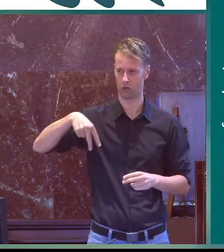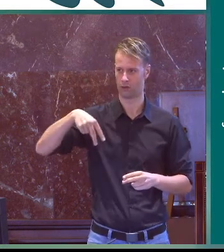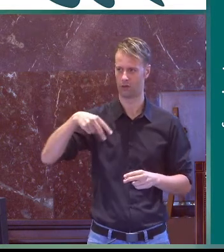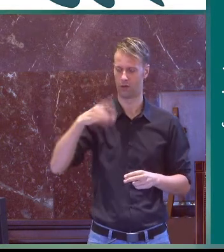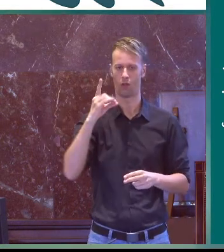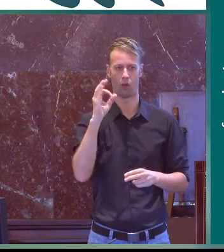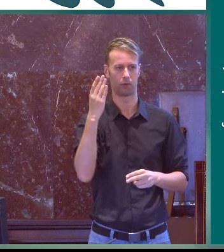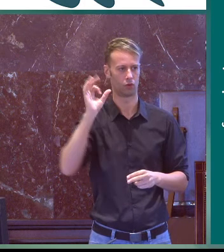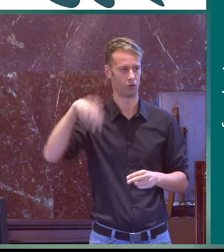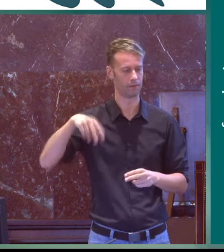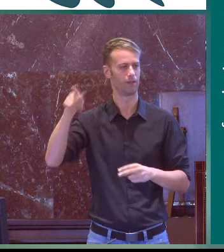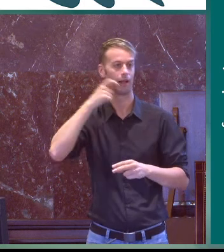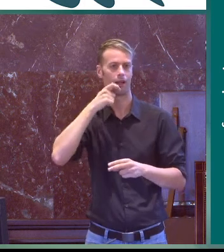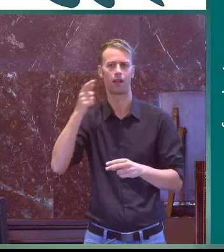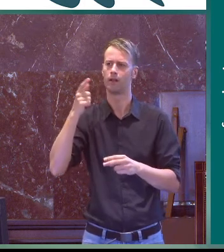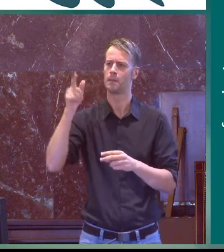de Dobson